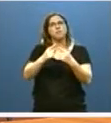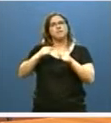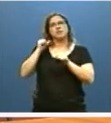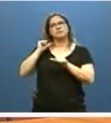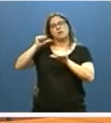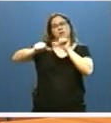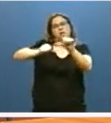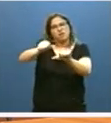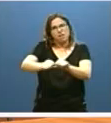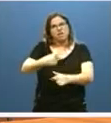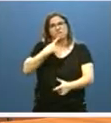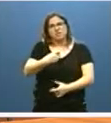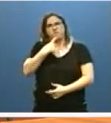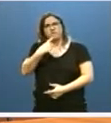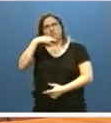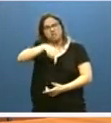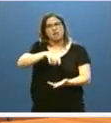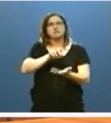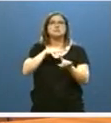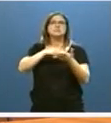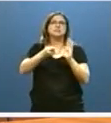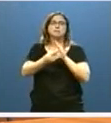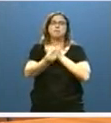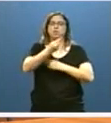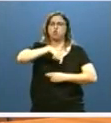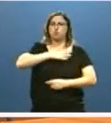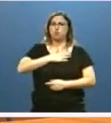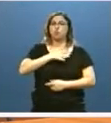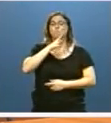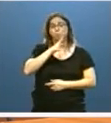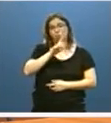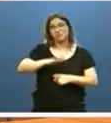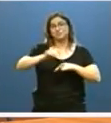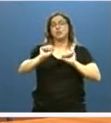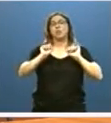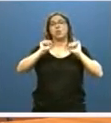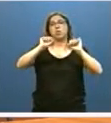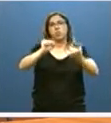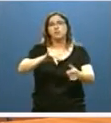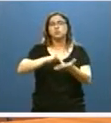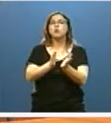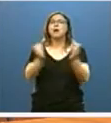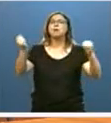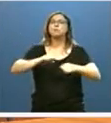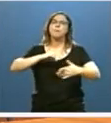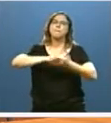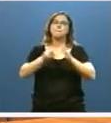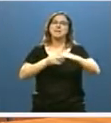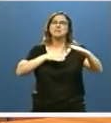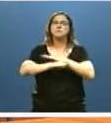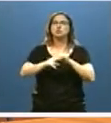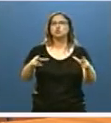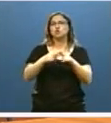sistema de financiación autonómico, explica, asimismo, el retraso con el que vamos a aprobar el Plan de Inversiones Sociales Prioritarias que